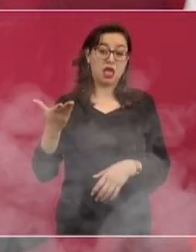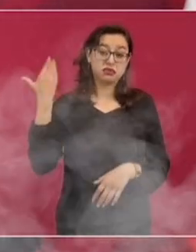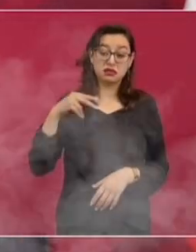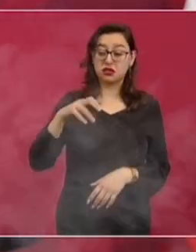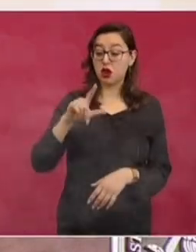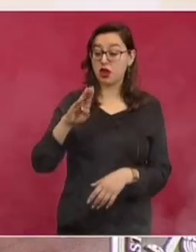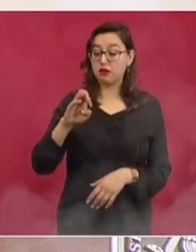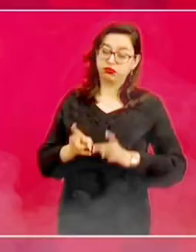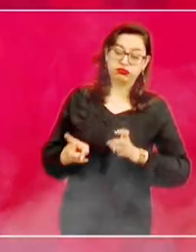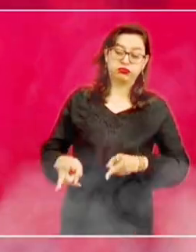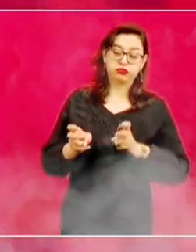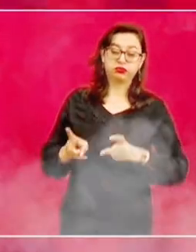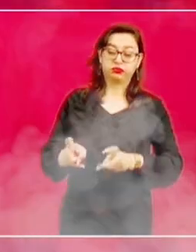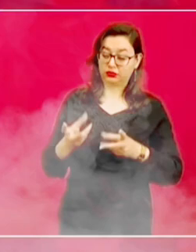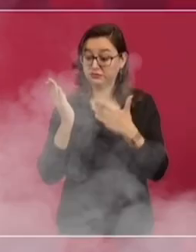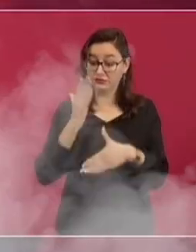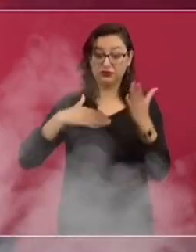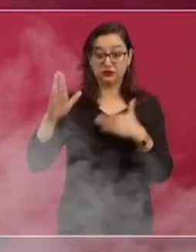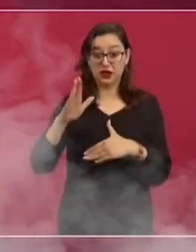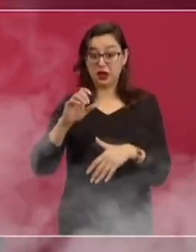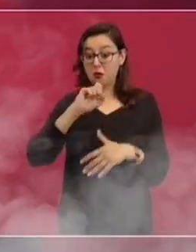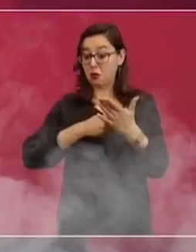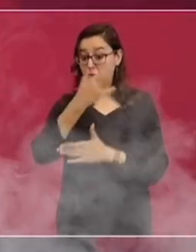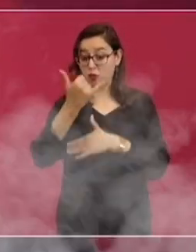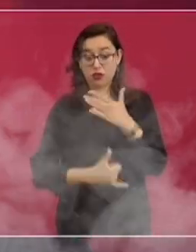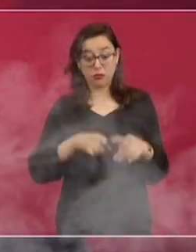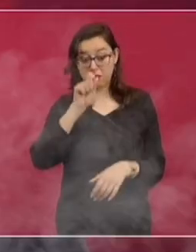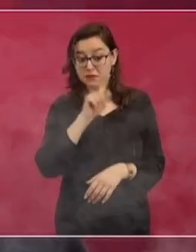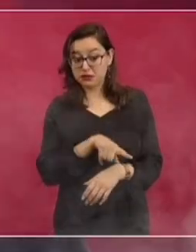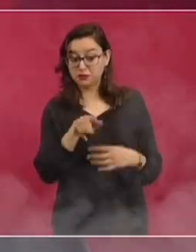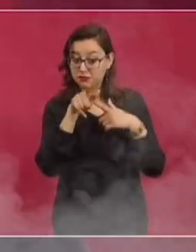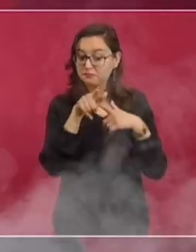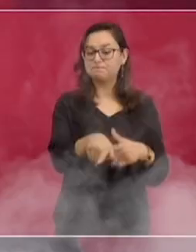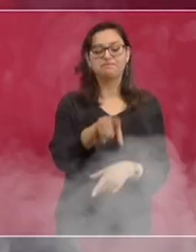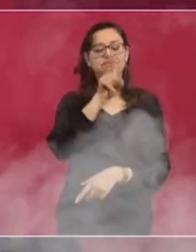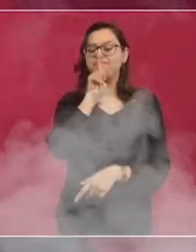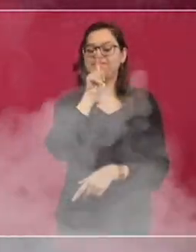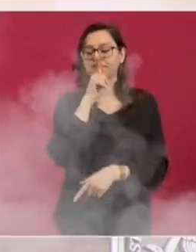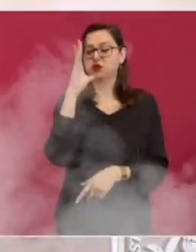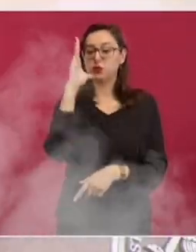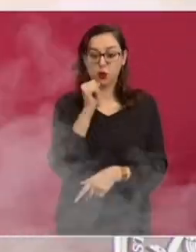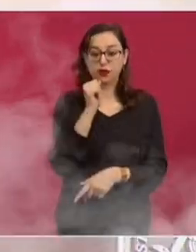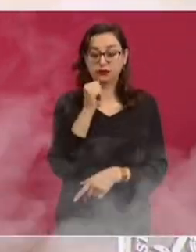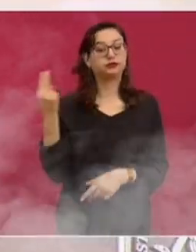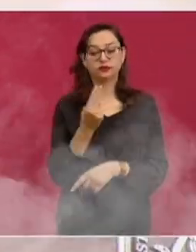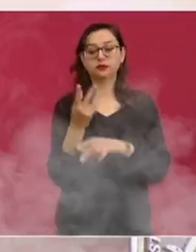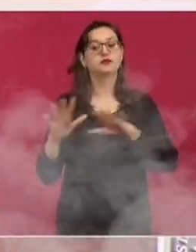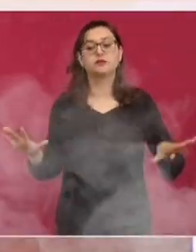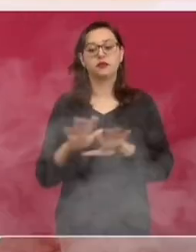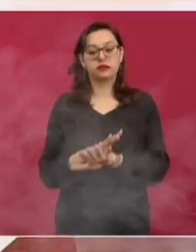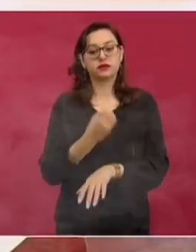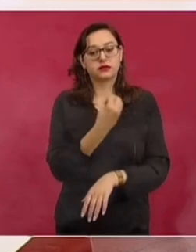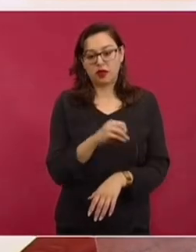la política neoliberal o neoporfirista. Sin una transformación. No estaríamos como estamos. En el mejor de los casos estaríamos